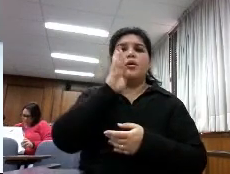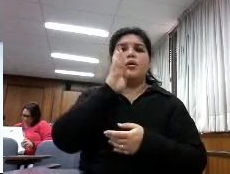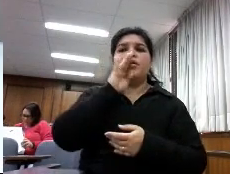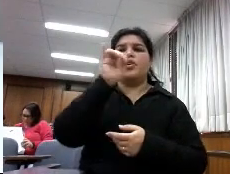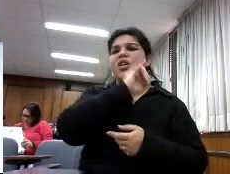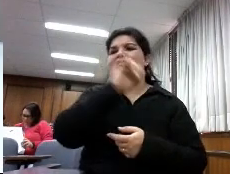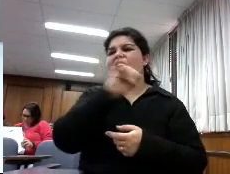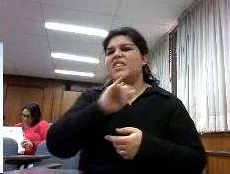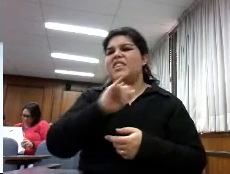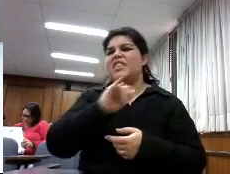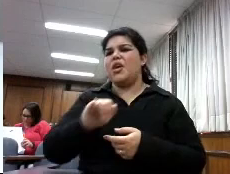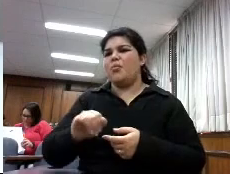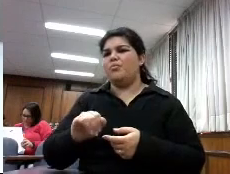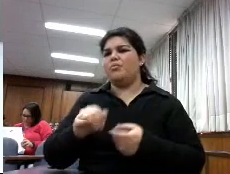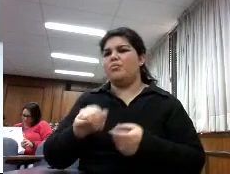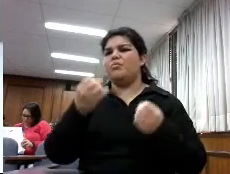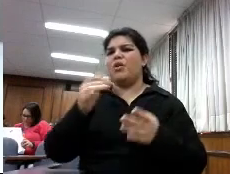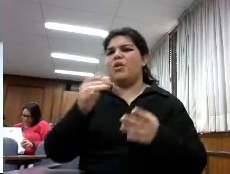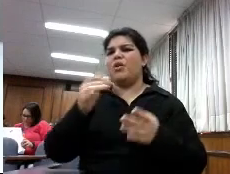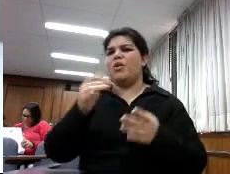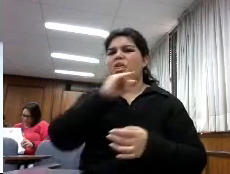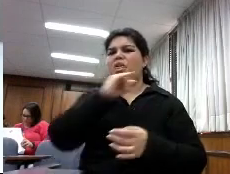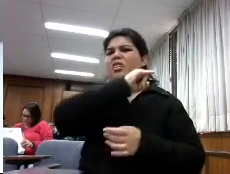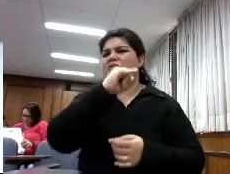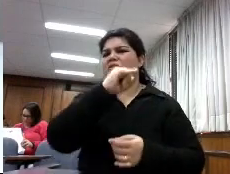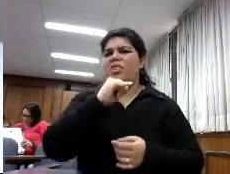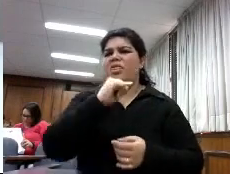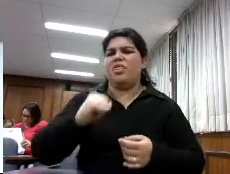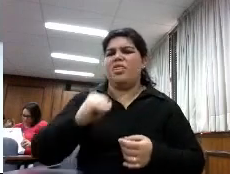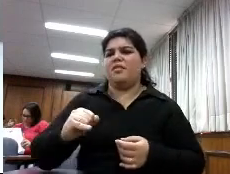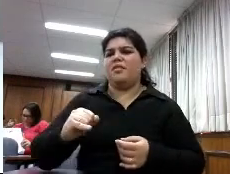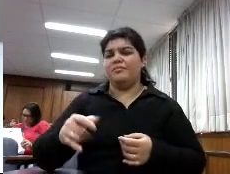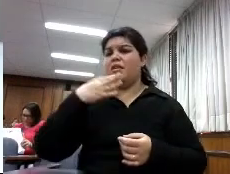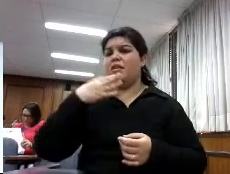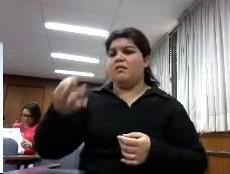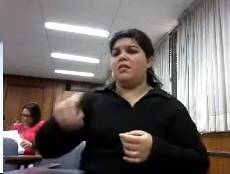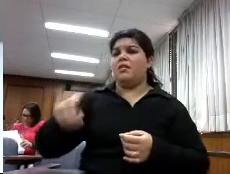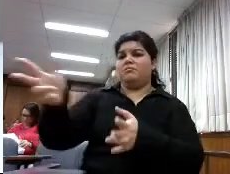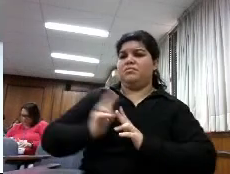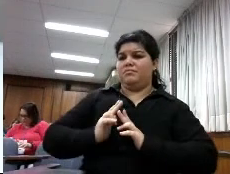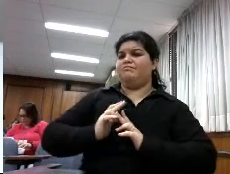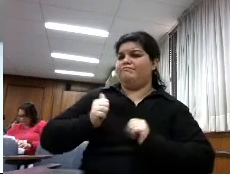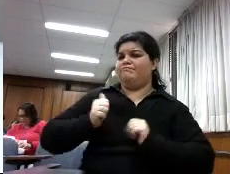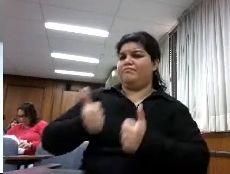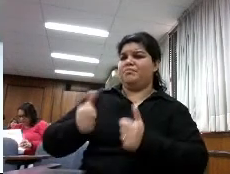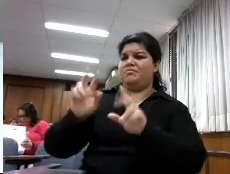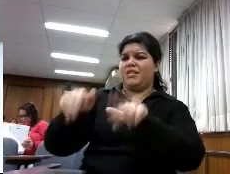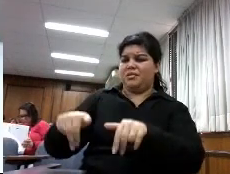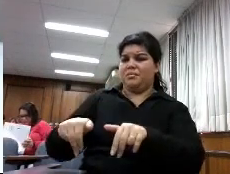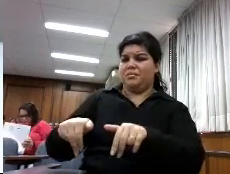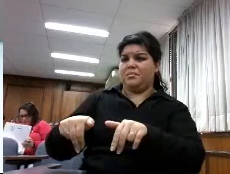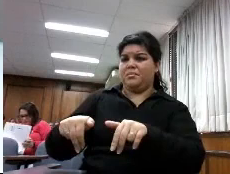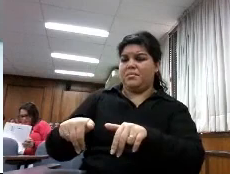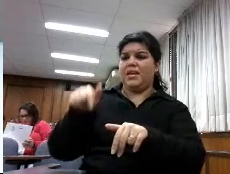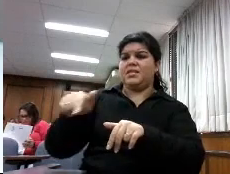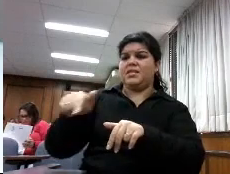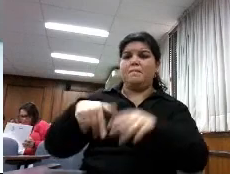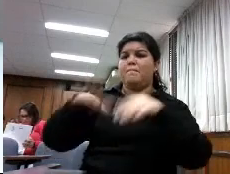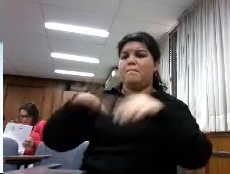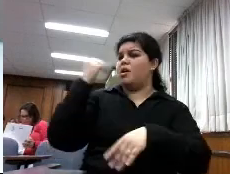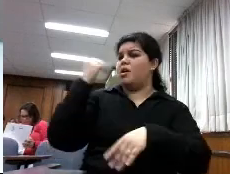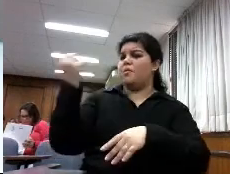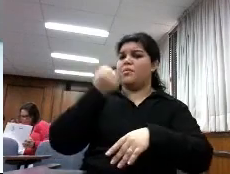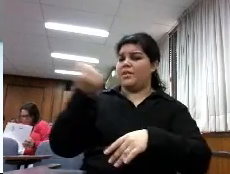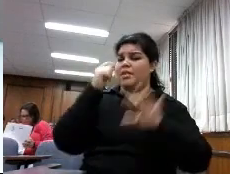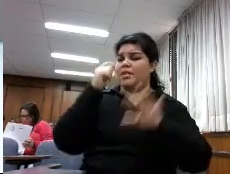concepto intrapropietario es verdad como tú dices que es la gran plataforma es la plataforma de referencia en la que se basan el resto